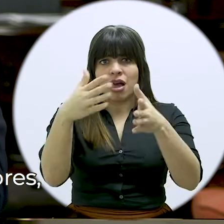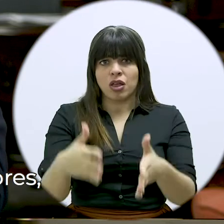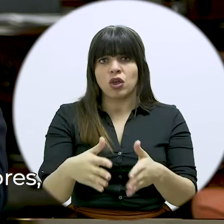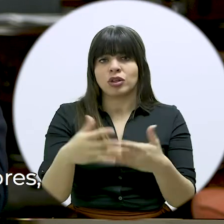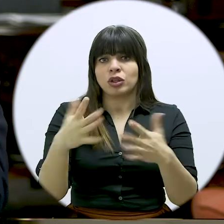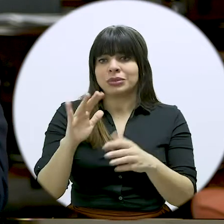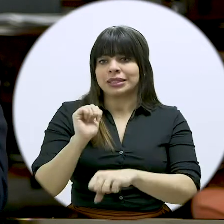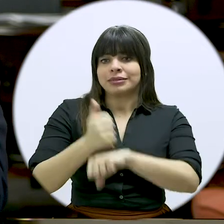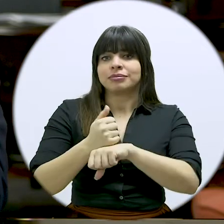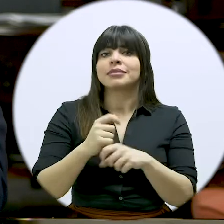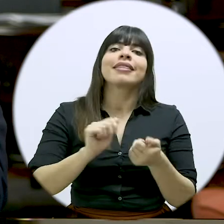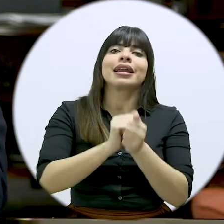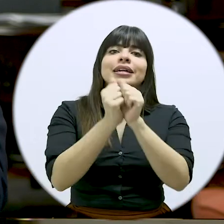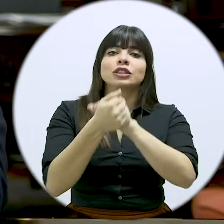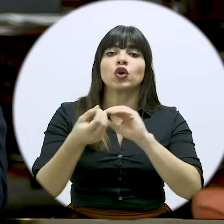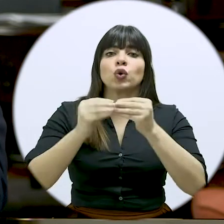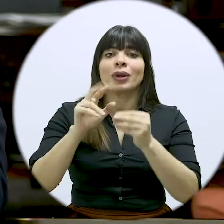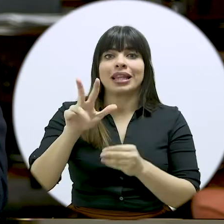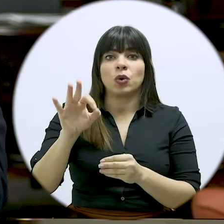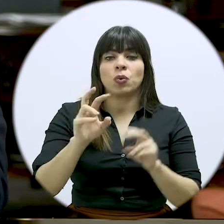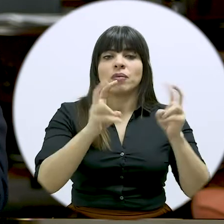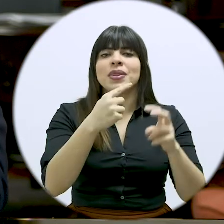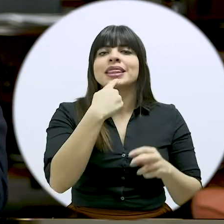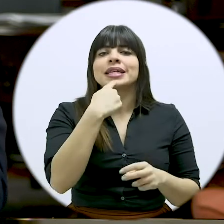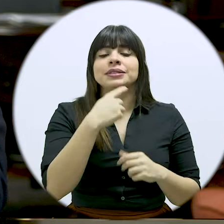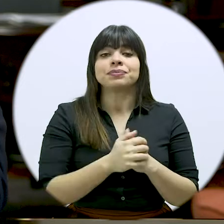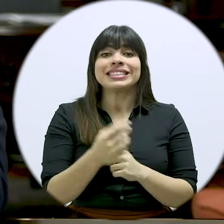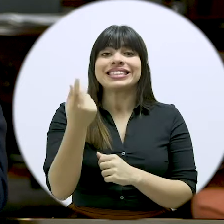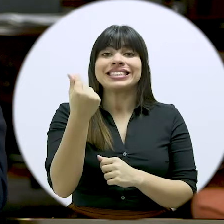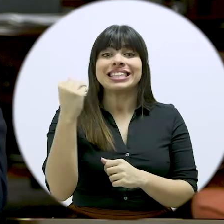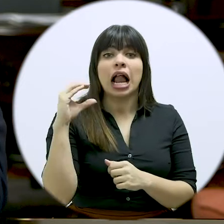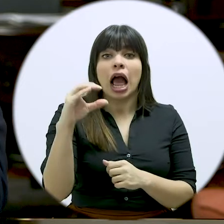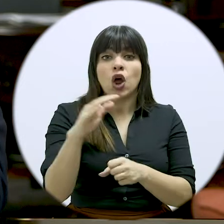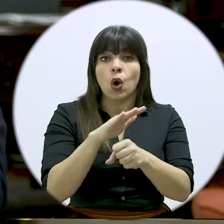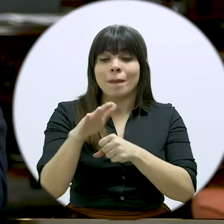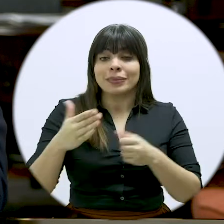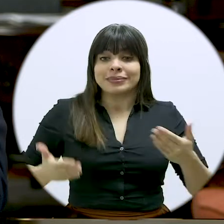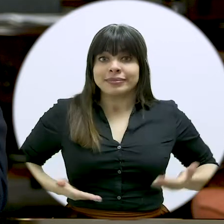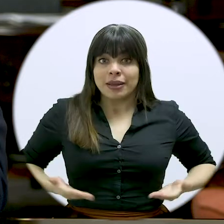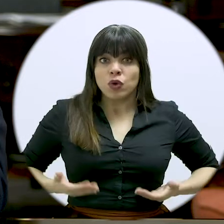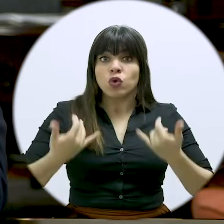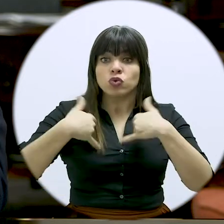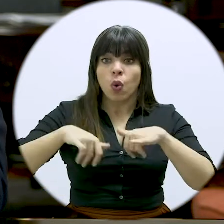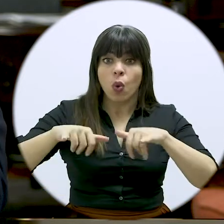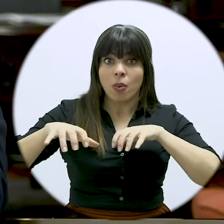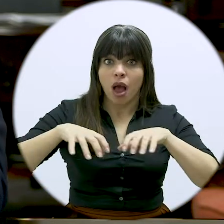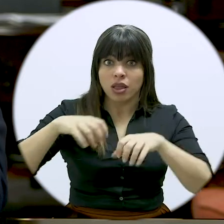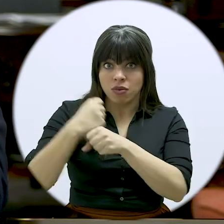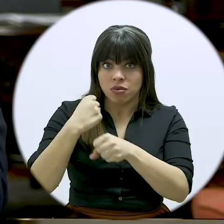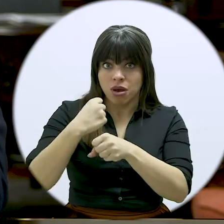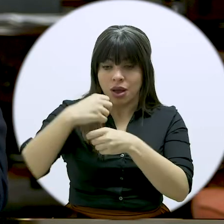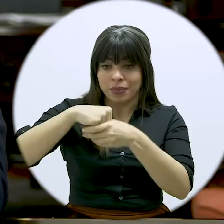trabajadores, como lo establece el transitorio 39, y cito, el salario total de los servidores que se